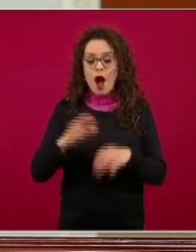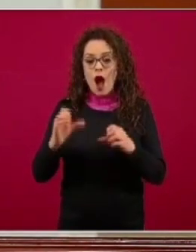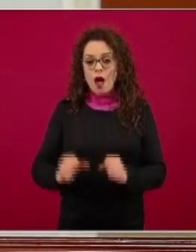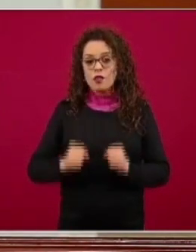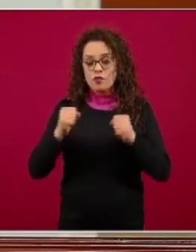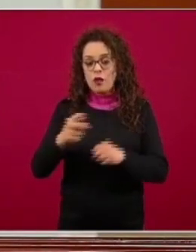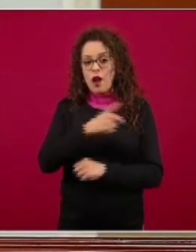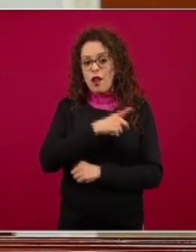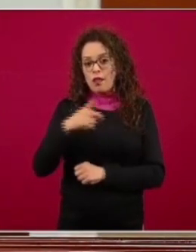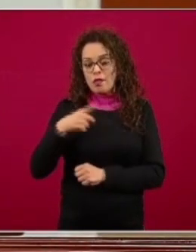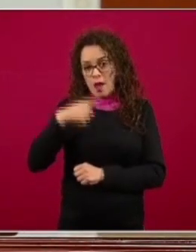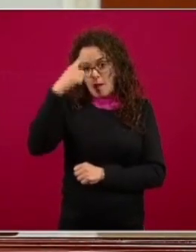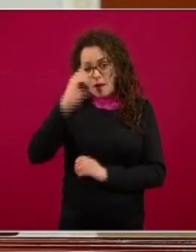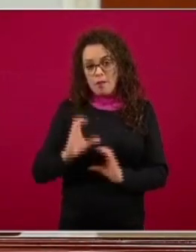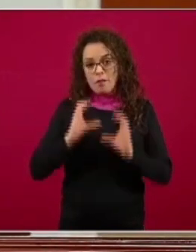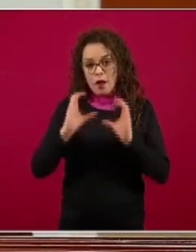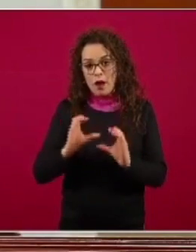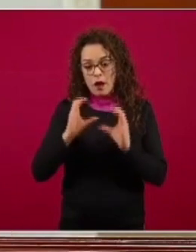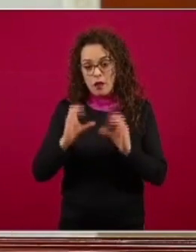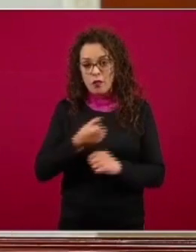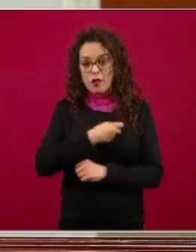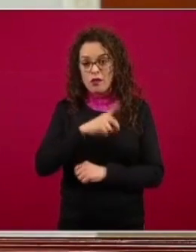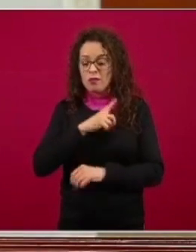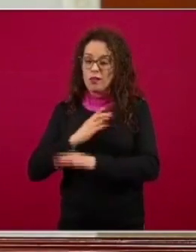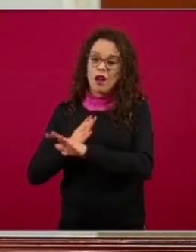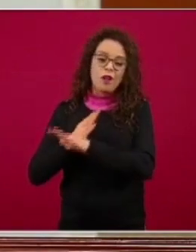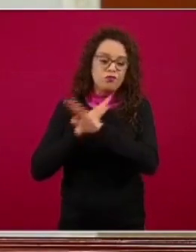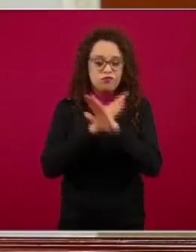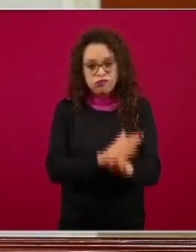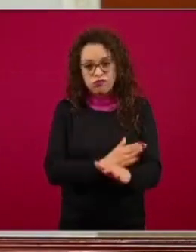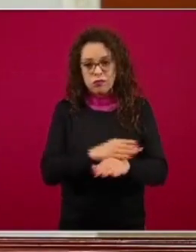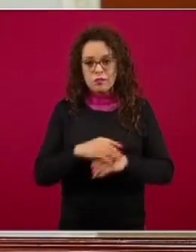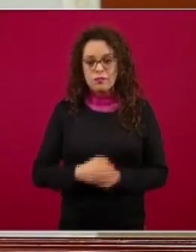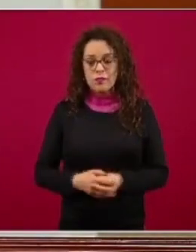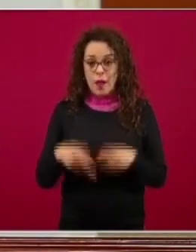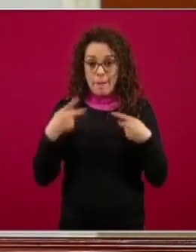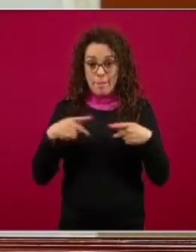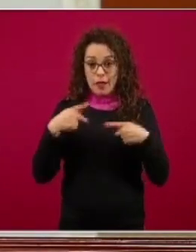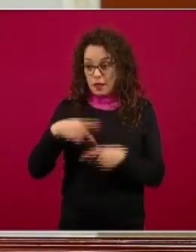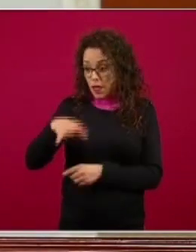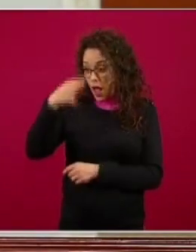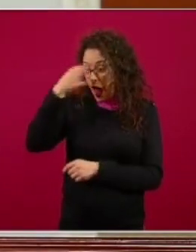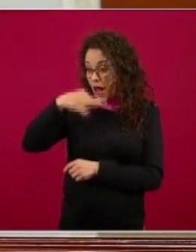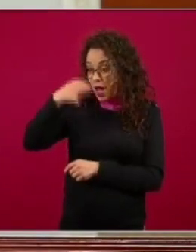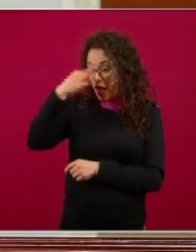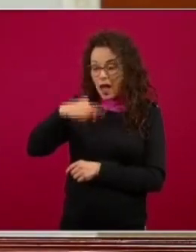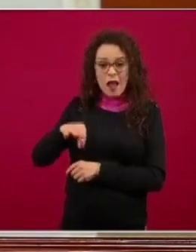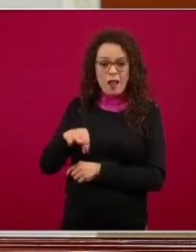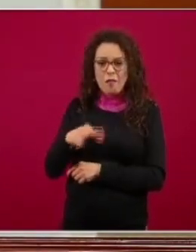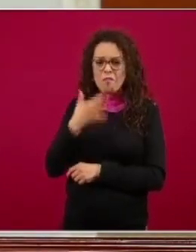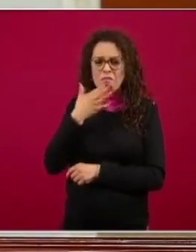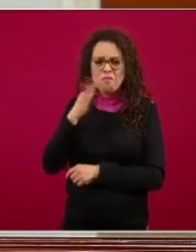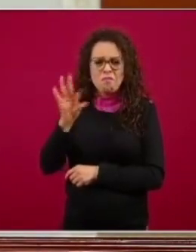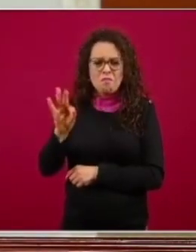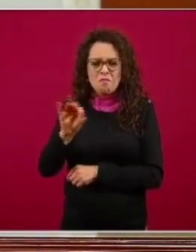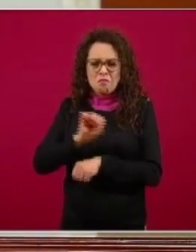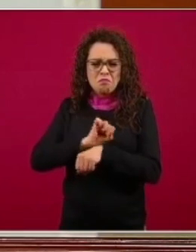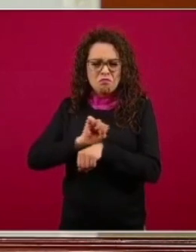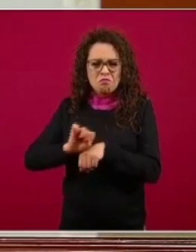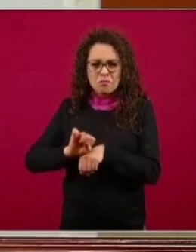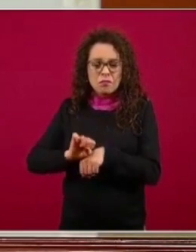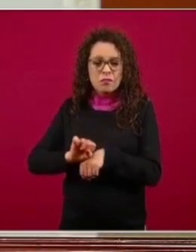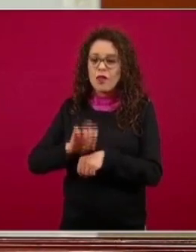ahora a diferencia de antes si alguien tiene gripa no se le ocurre ir a trabajar para no